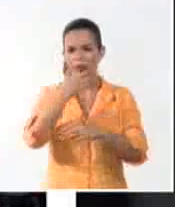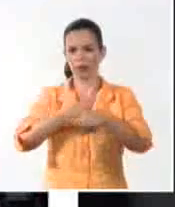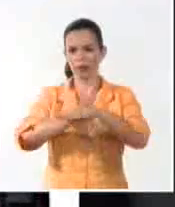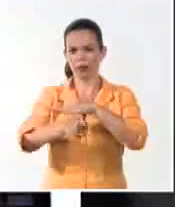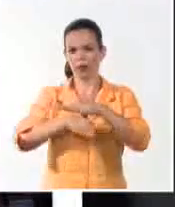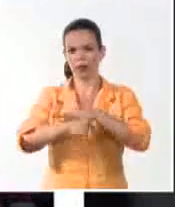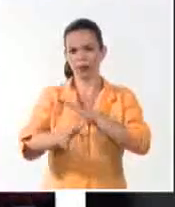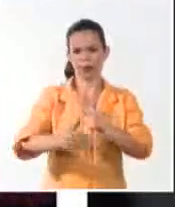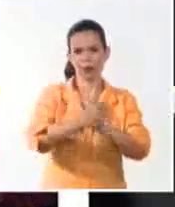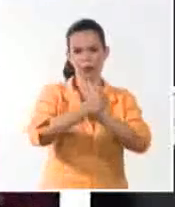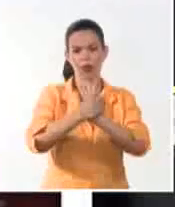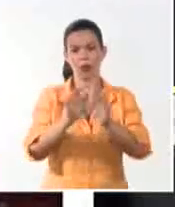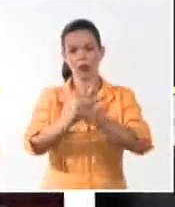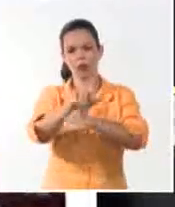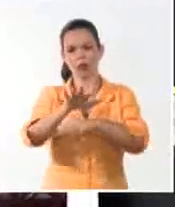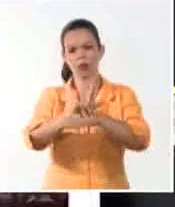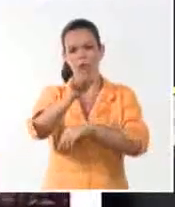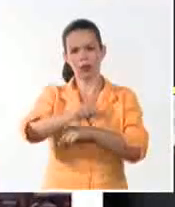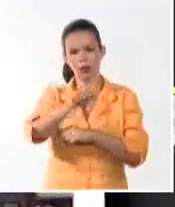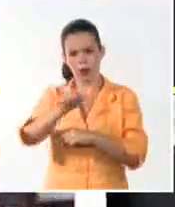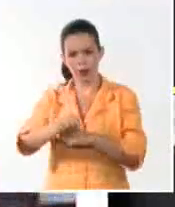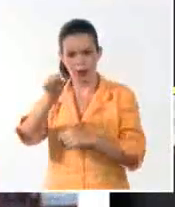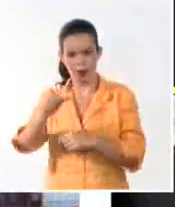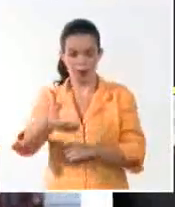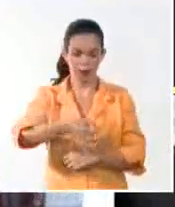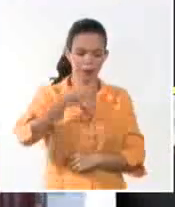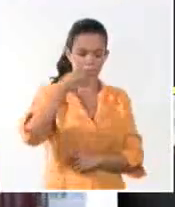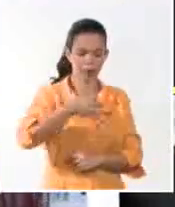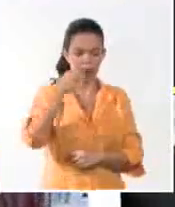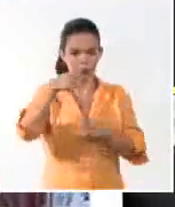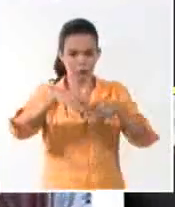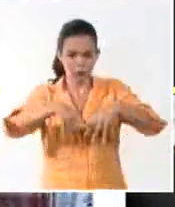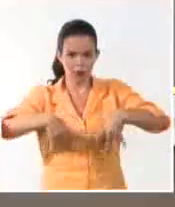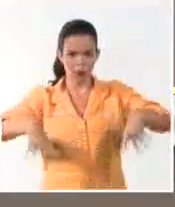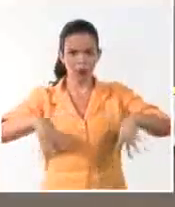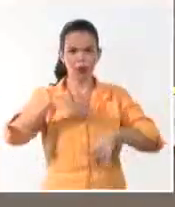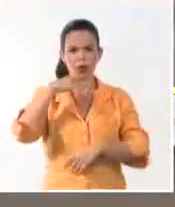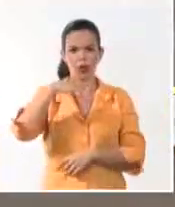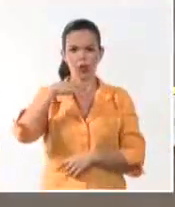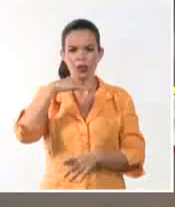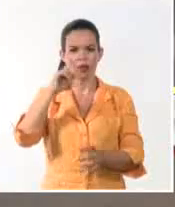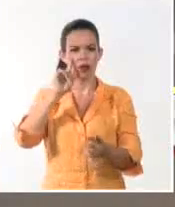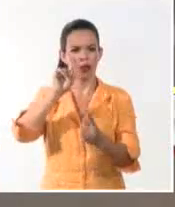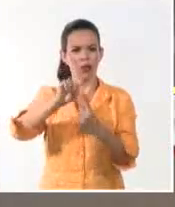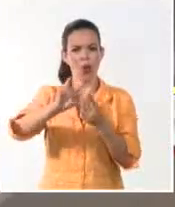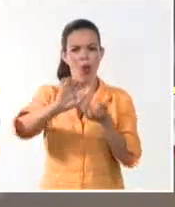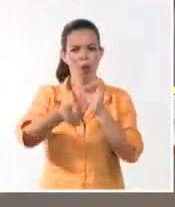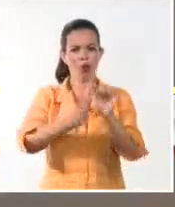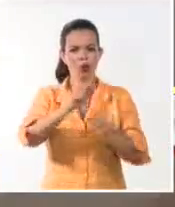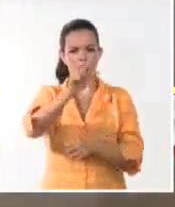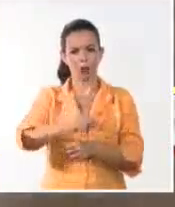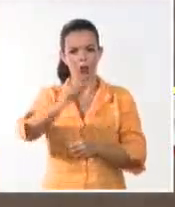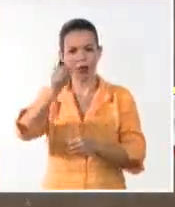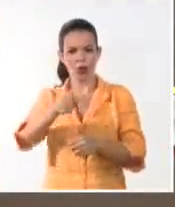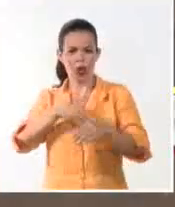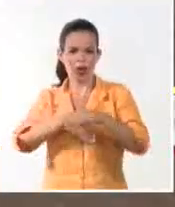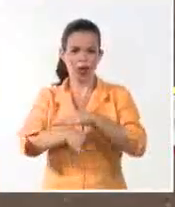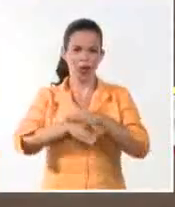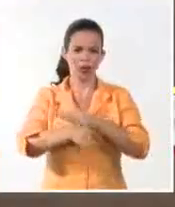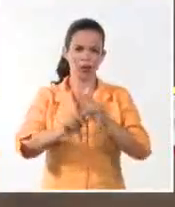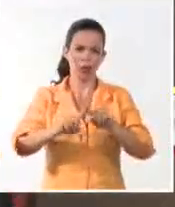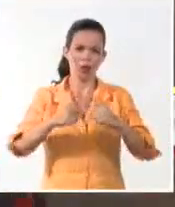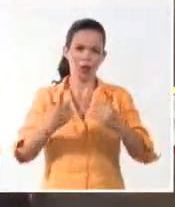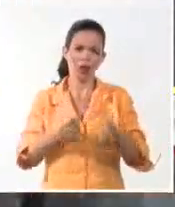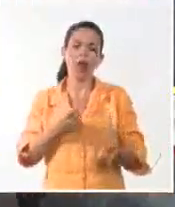comunicó que la medida posibilitará la ejecución de operaciones policiales relacionadas con el control de las fronteras con la finalidad de prevenir el orden